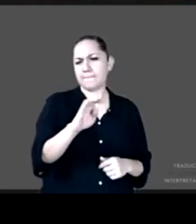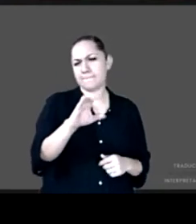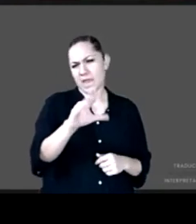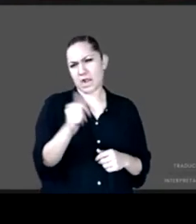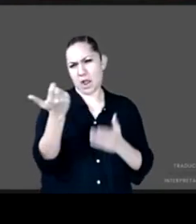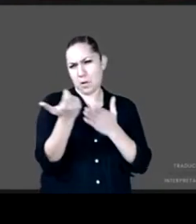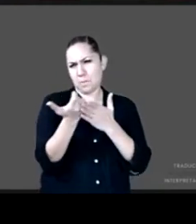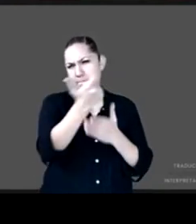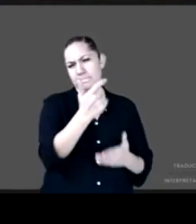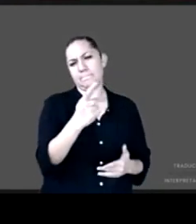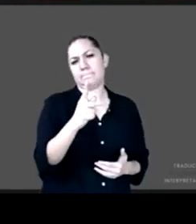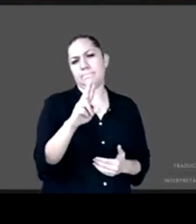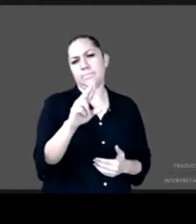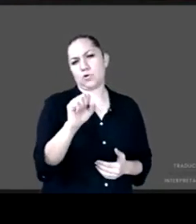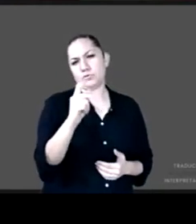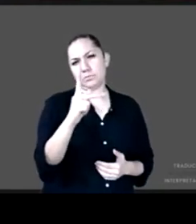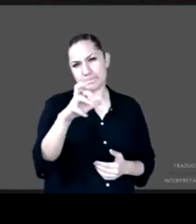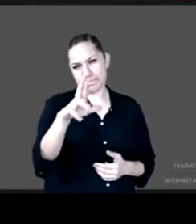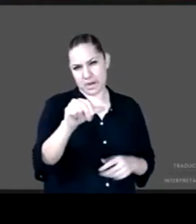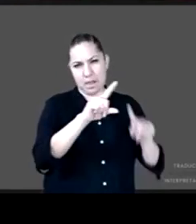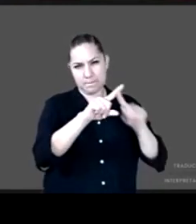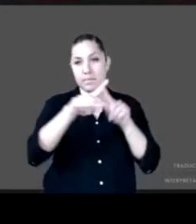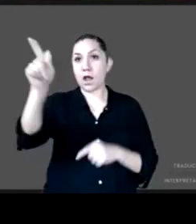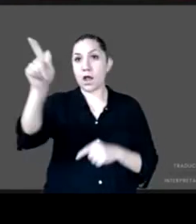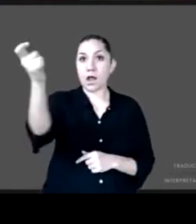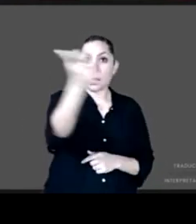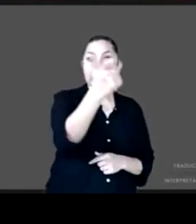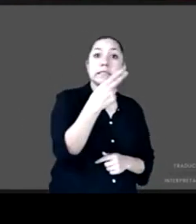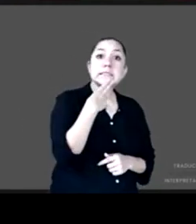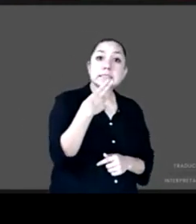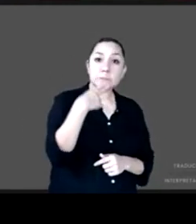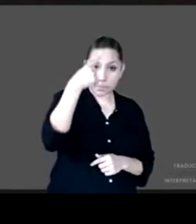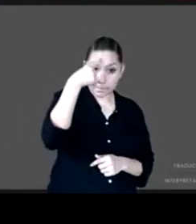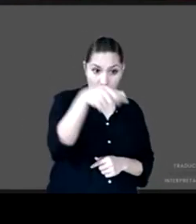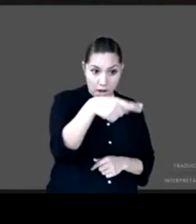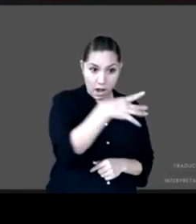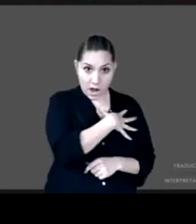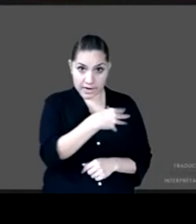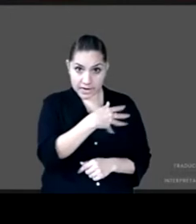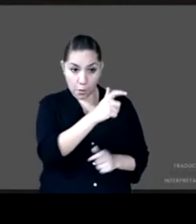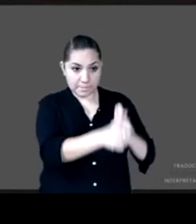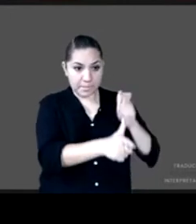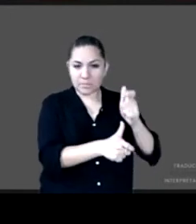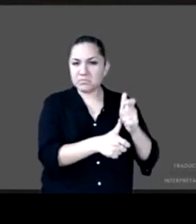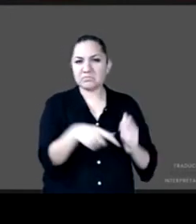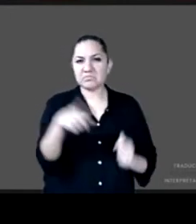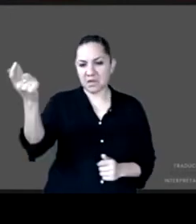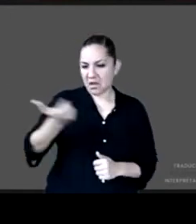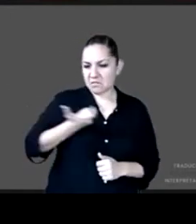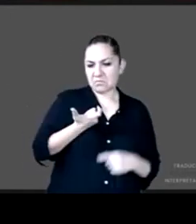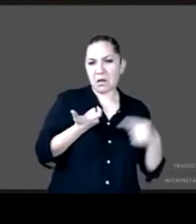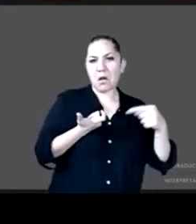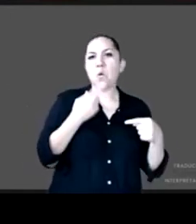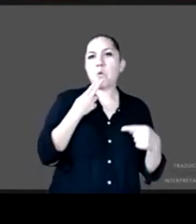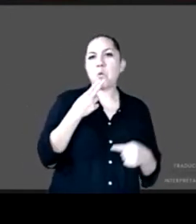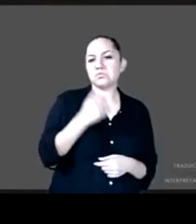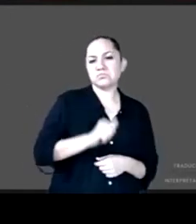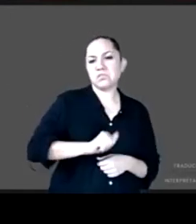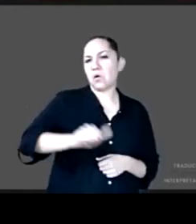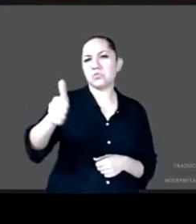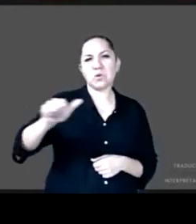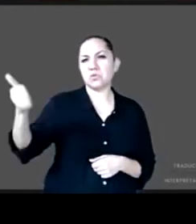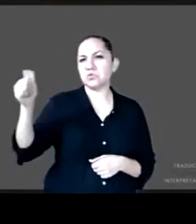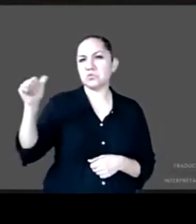usan los padres como recurso para el bienestar de los niños sino para otras cosas y en ese sentido si los programas no llevan un control